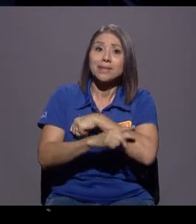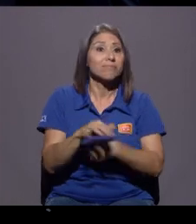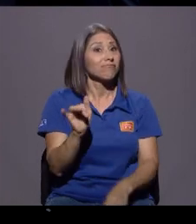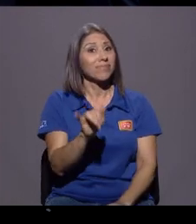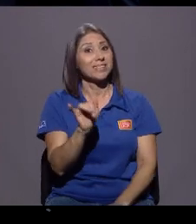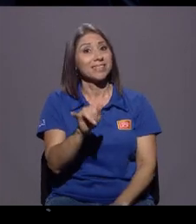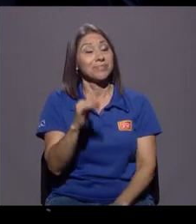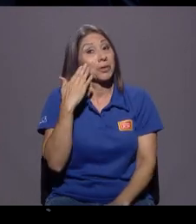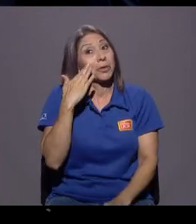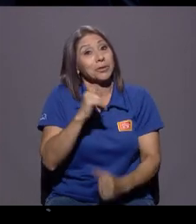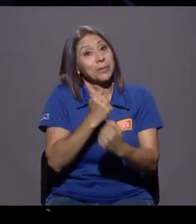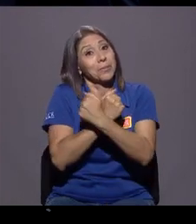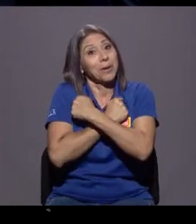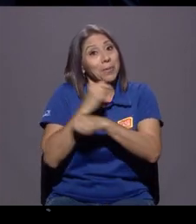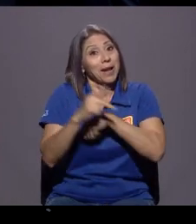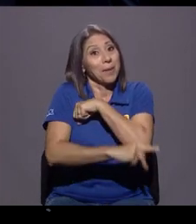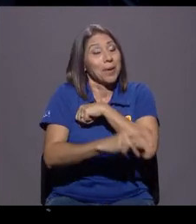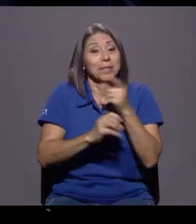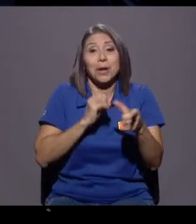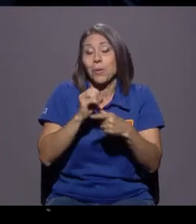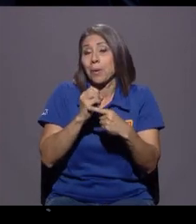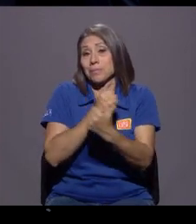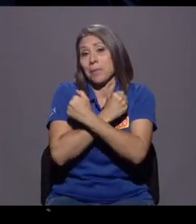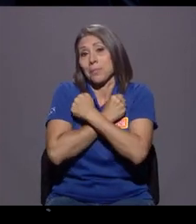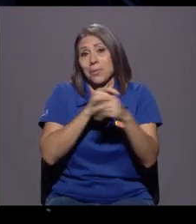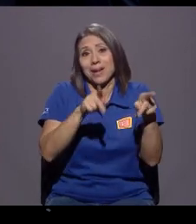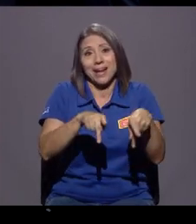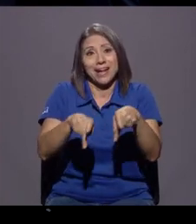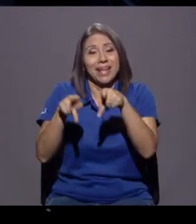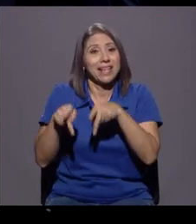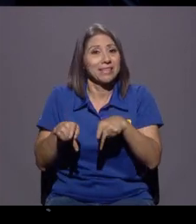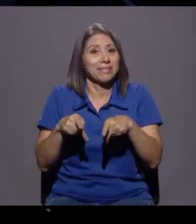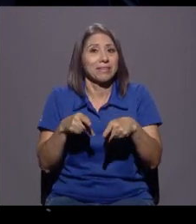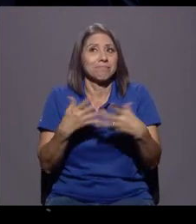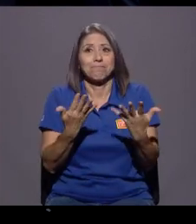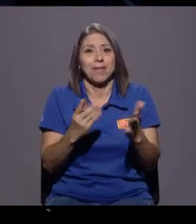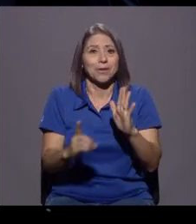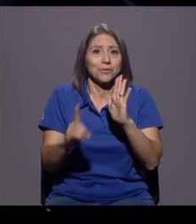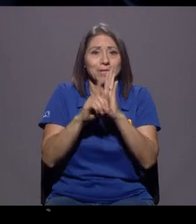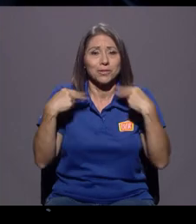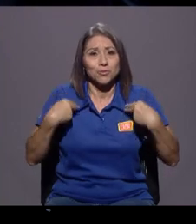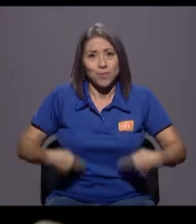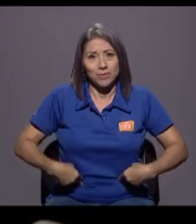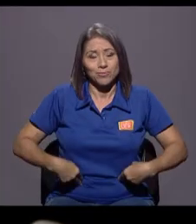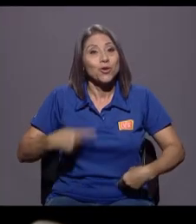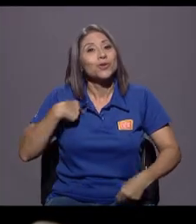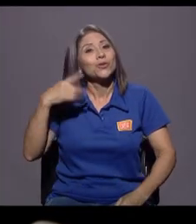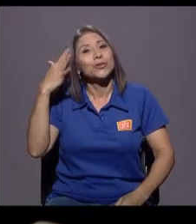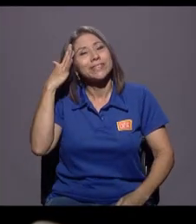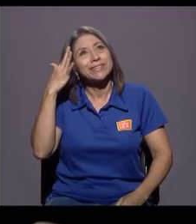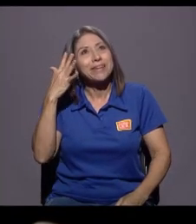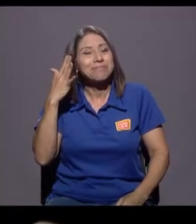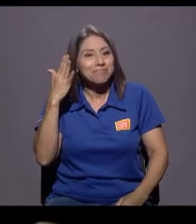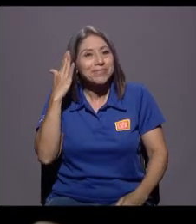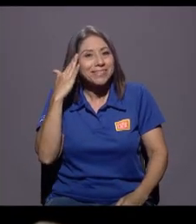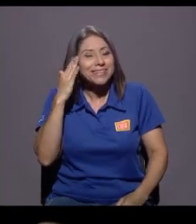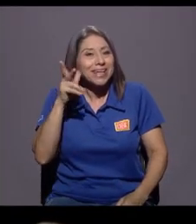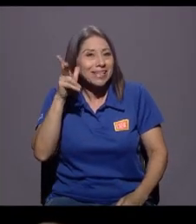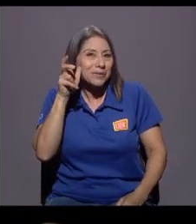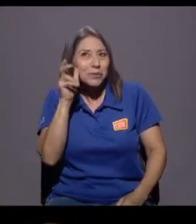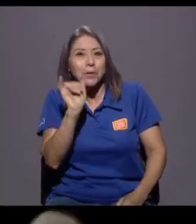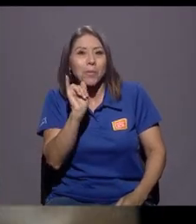No sé si por amor a la patria o por amor a la gente, a los derechos humanos. Yo sé que suena muy romántico, pero es la realidad.